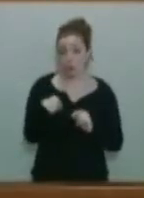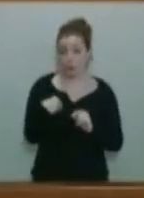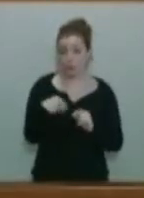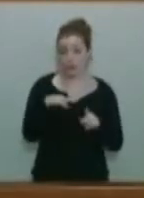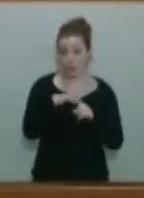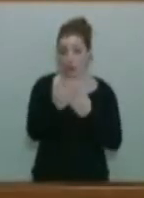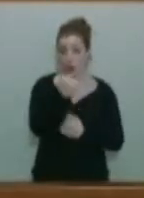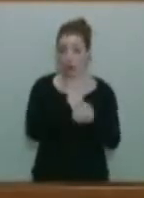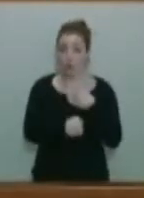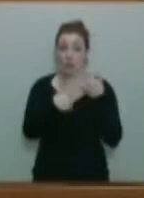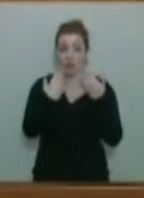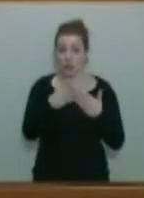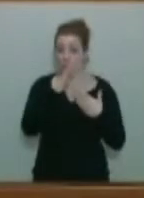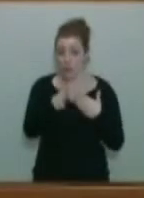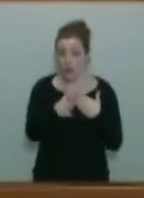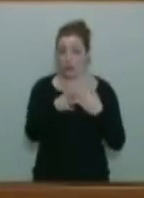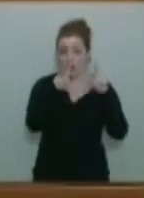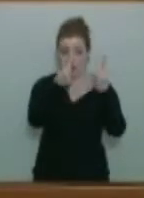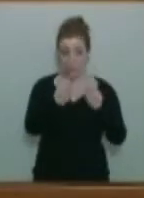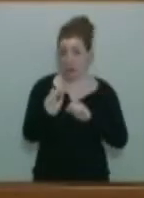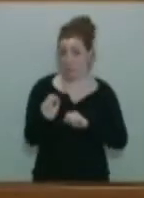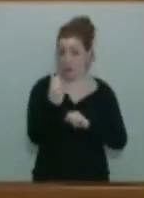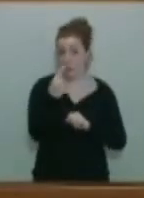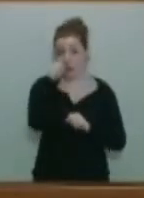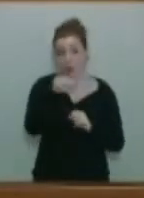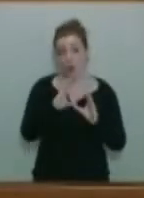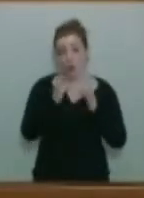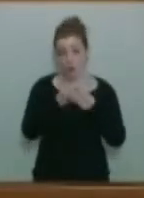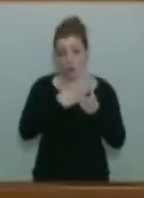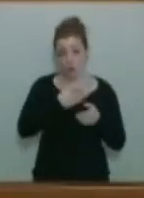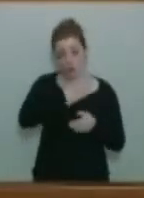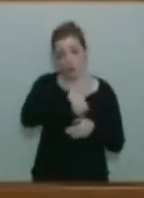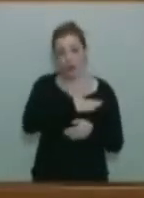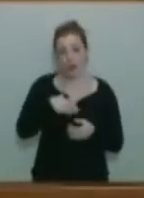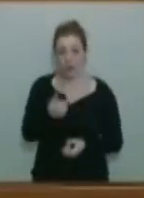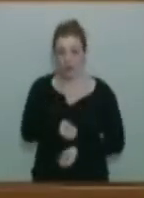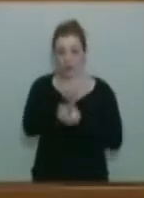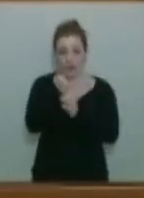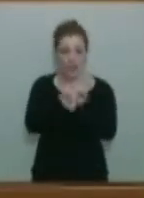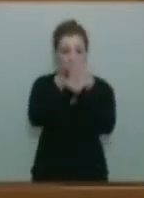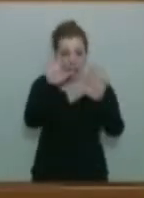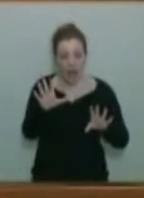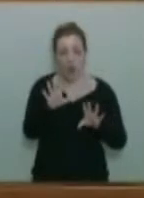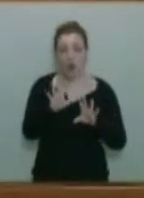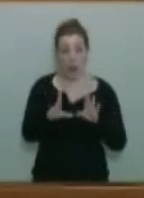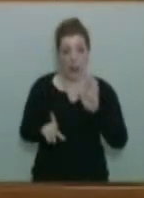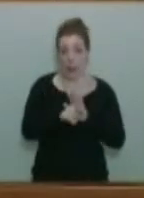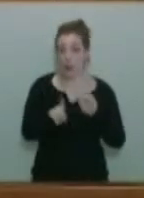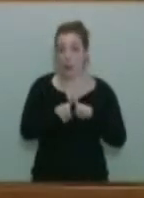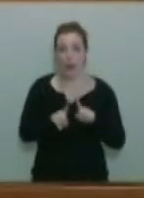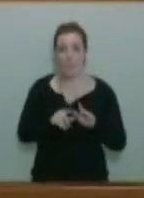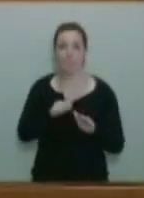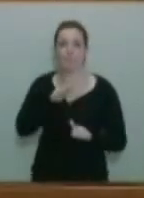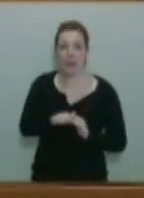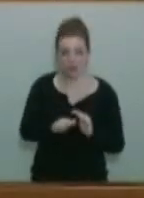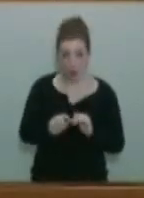Por tanto, ese es el primer aspecto que desde este grupo quisiéramos destacar. Esta ley es solo un primer paso y por esa razón pueden estar